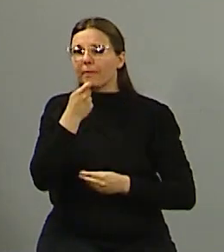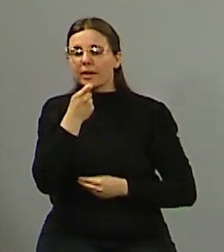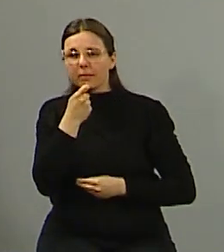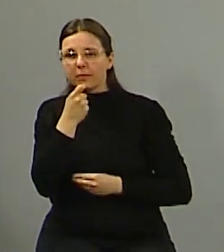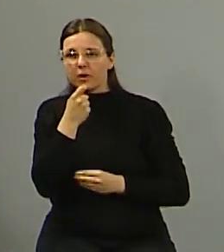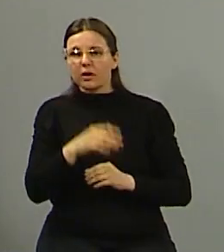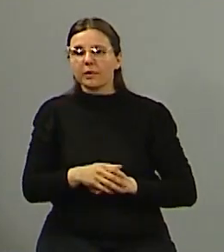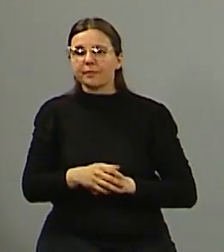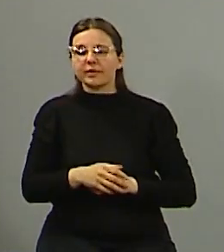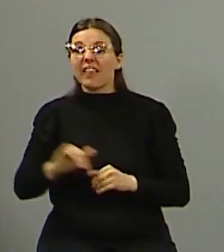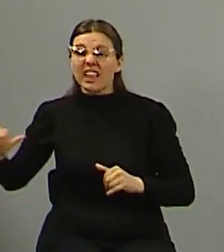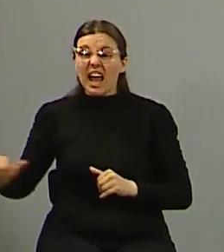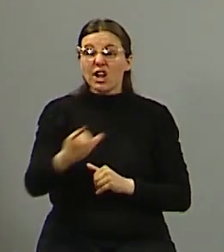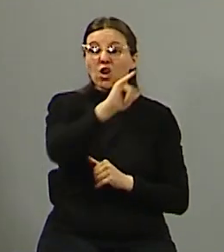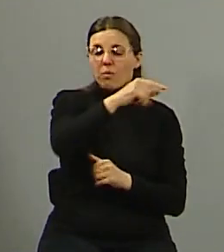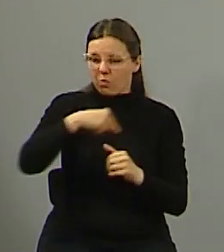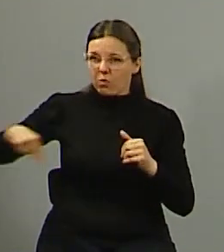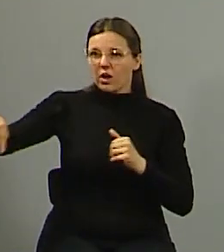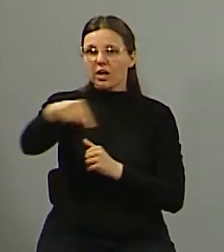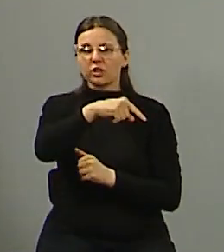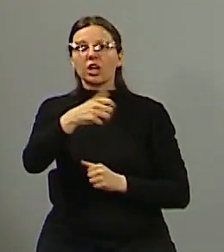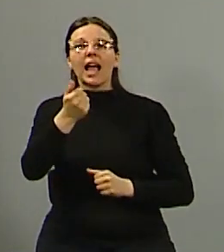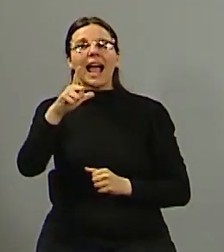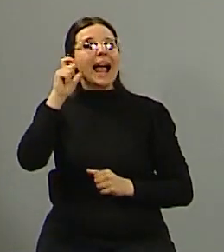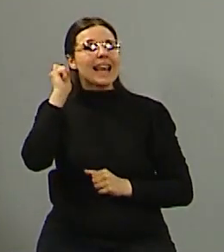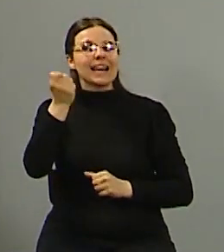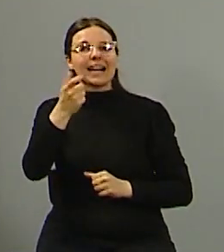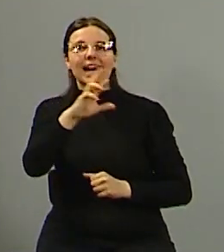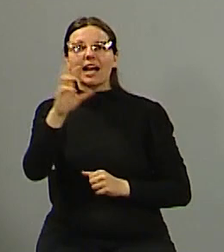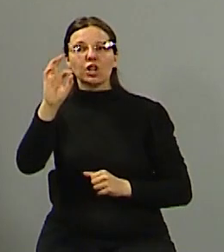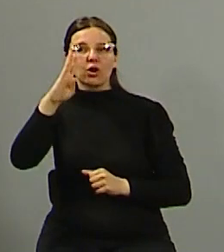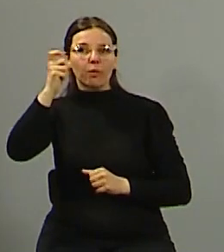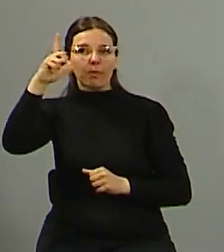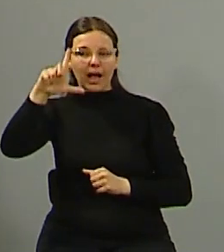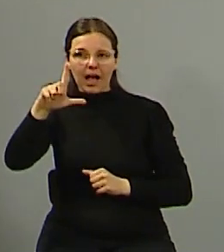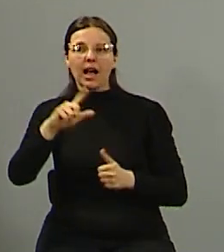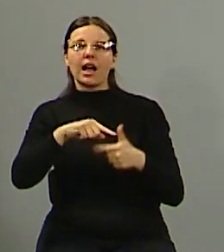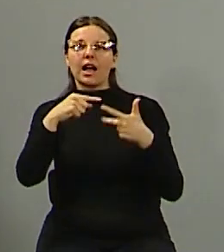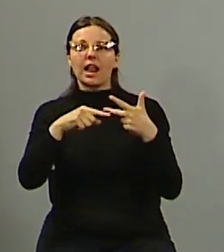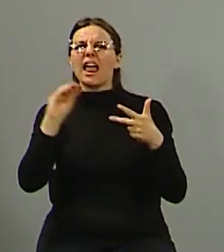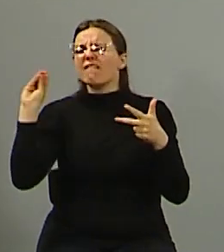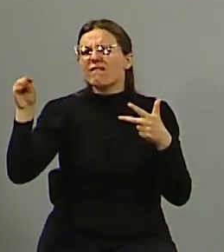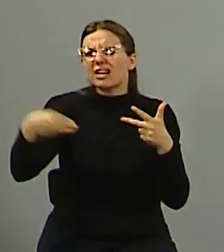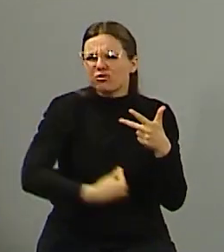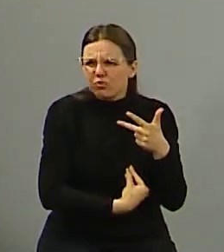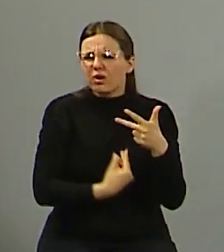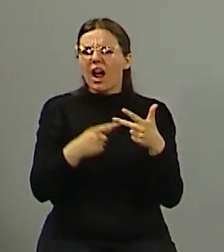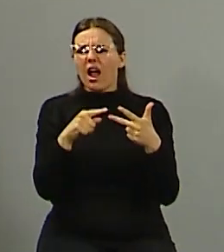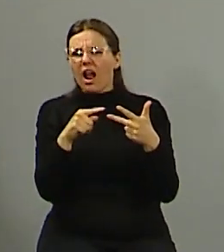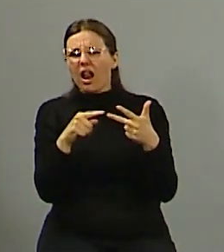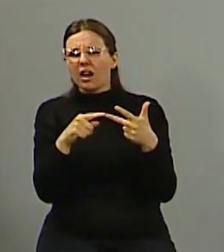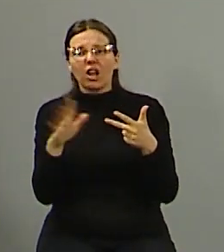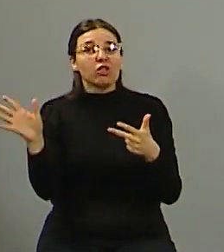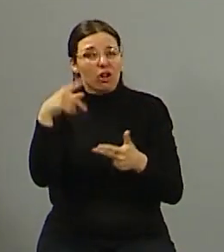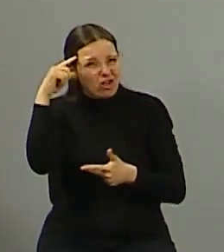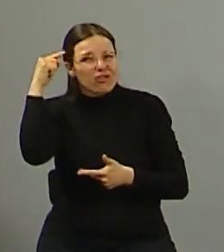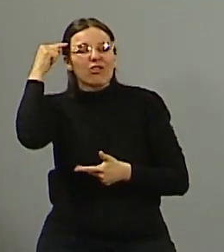alrededores del aeropuerto la zona del Algarrobal la zona donde está el basural que uno siempre lo tiene el